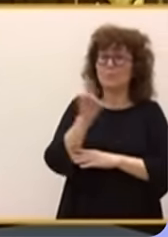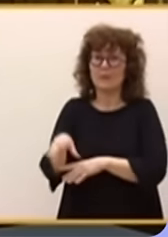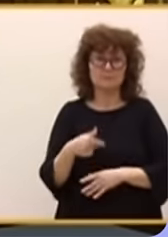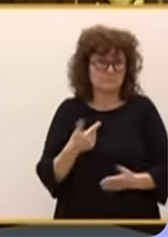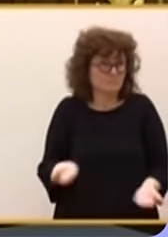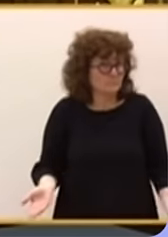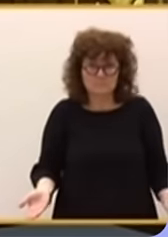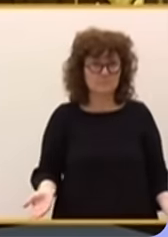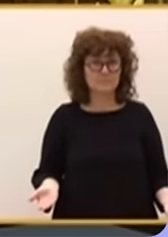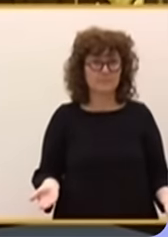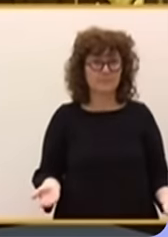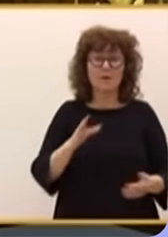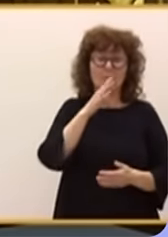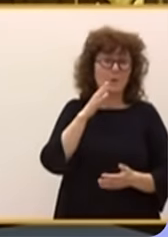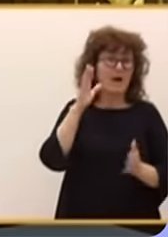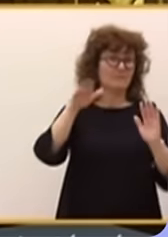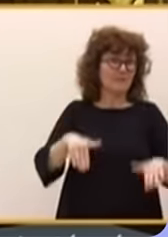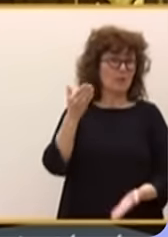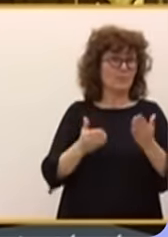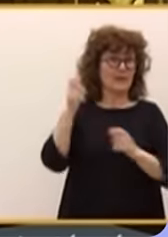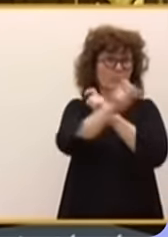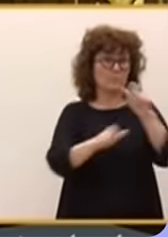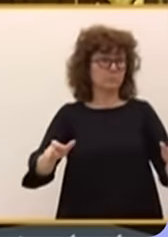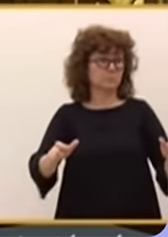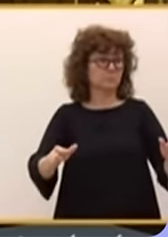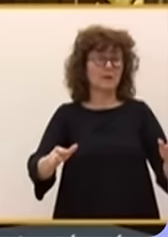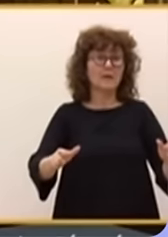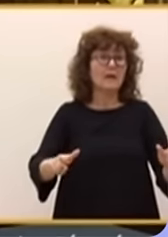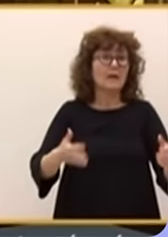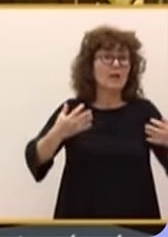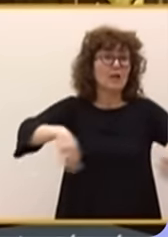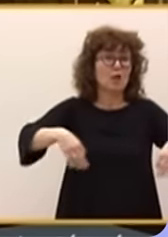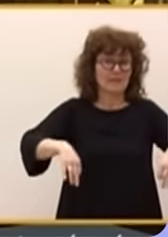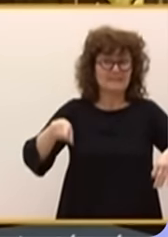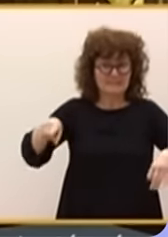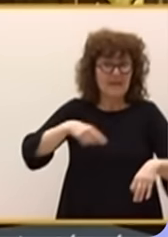injusto comparar a personas inocentes con quienes sí han realizado prácticas corruptas.